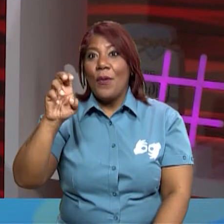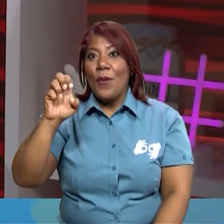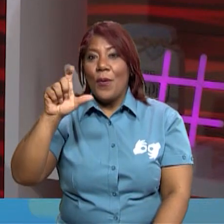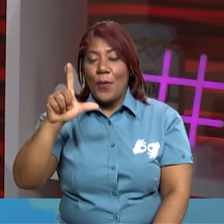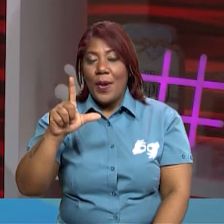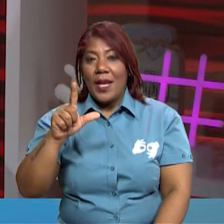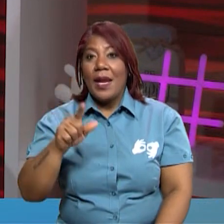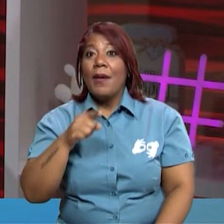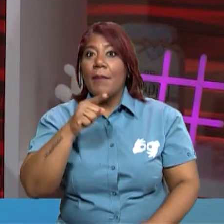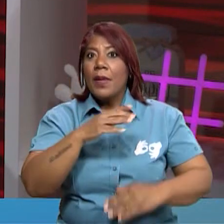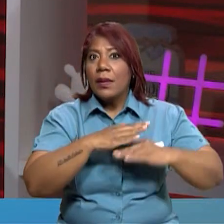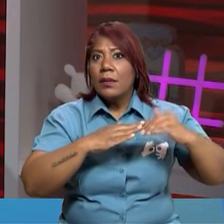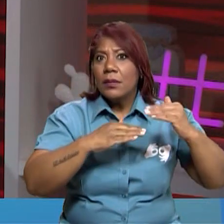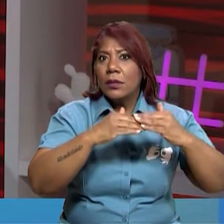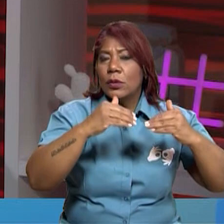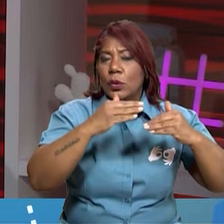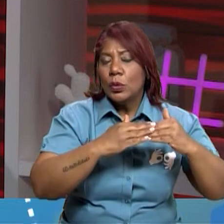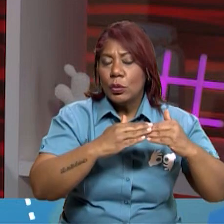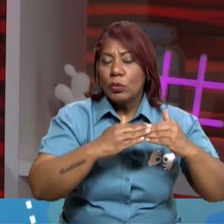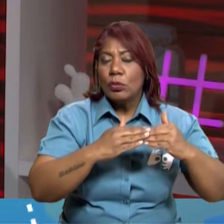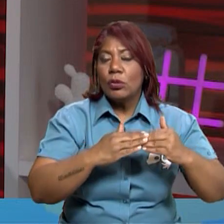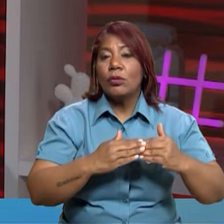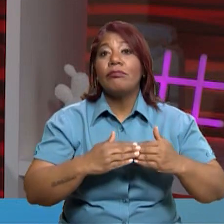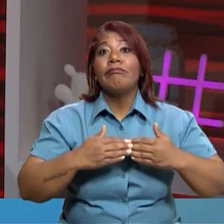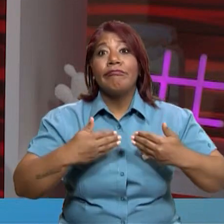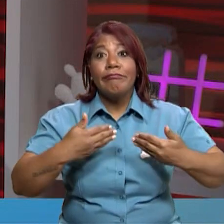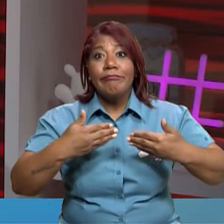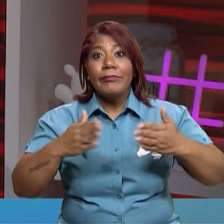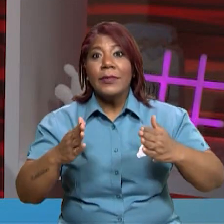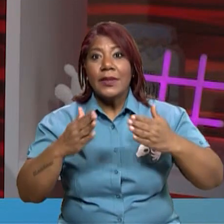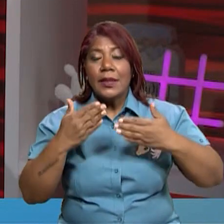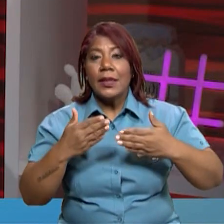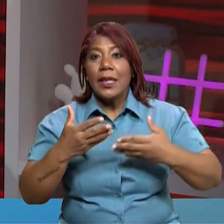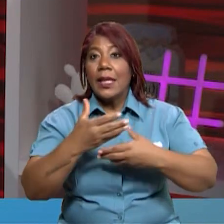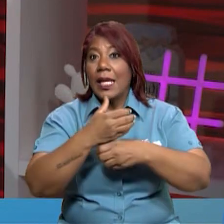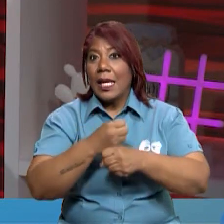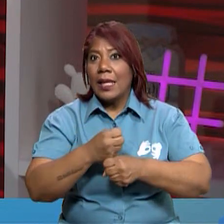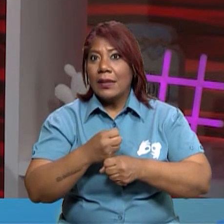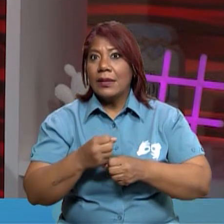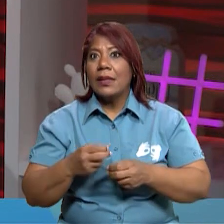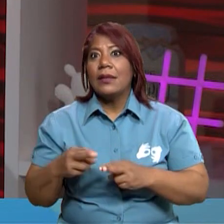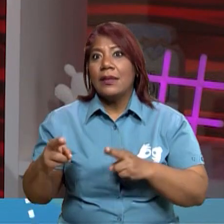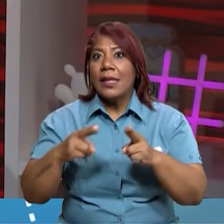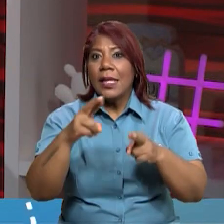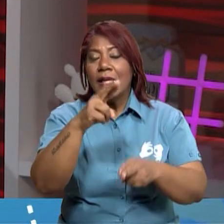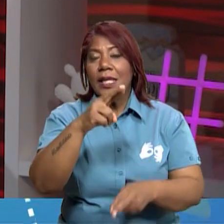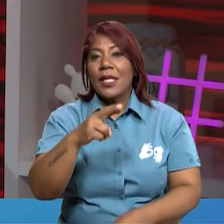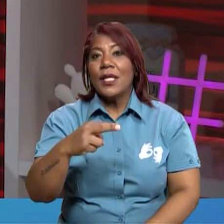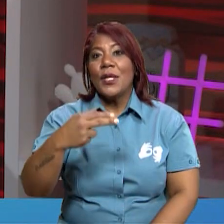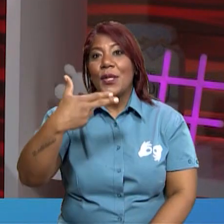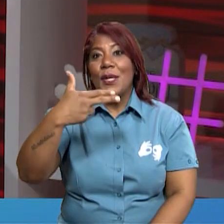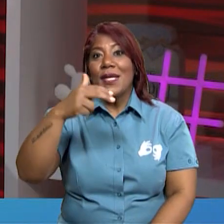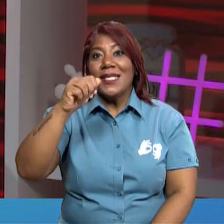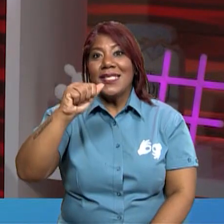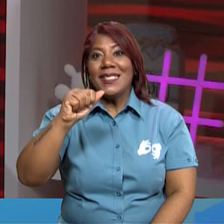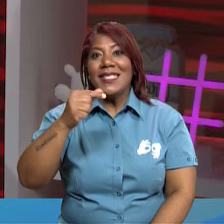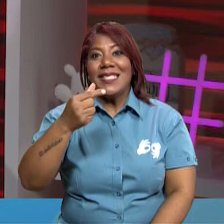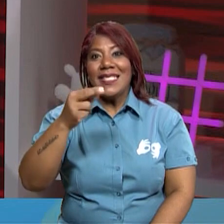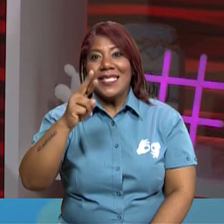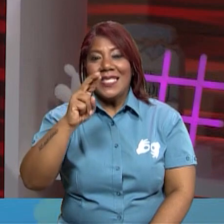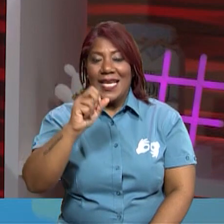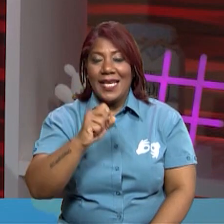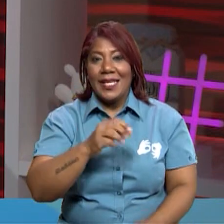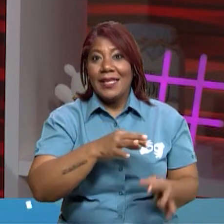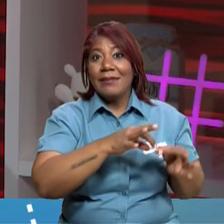nuestro canal fue importante reemplazar las aguas del río Chagres. Así nació el lago Gatún. Ubicado a